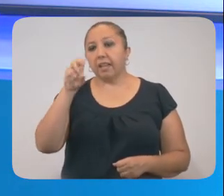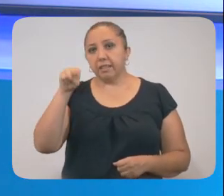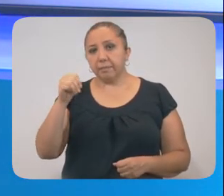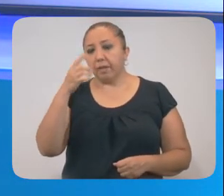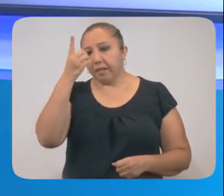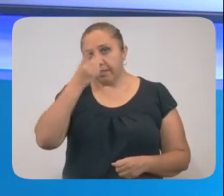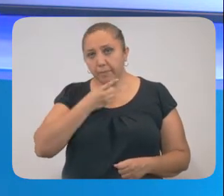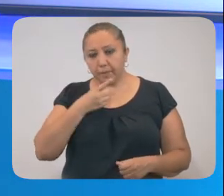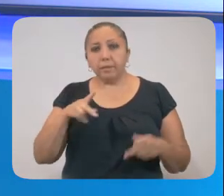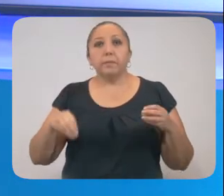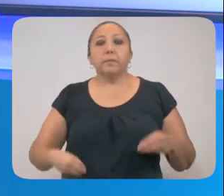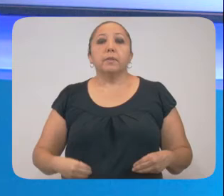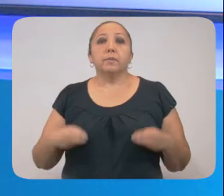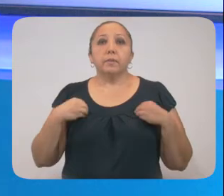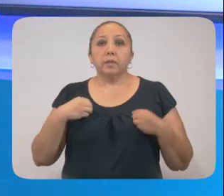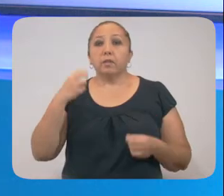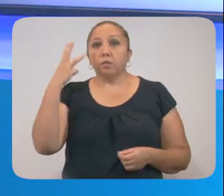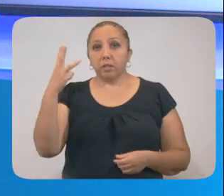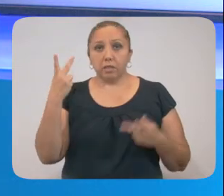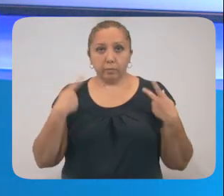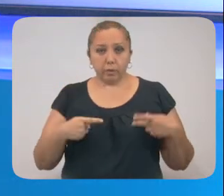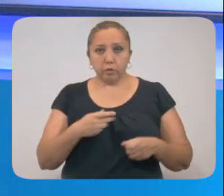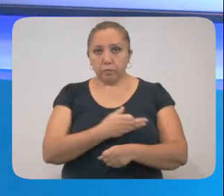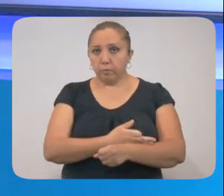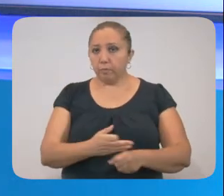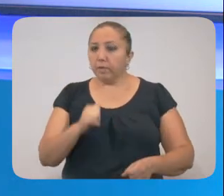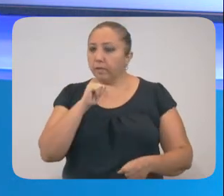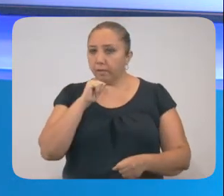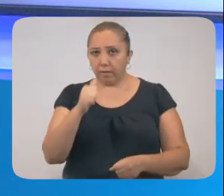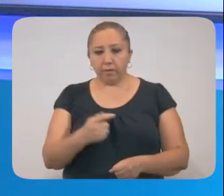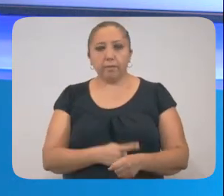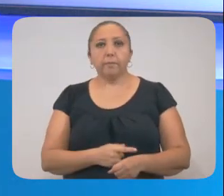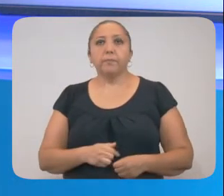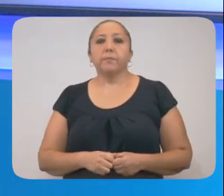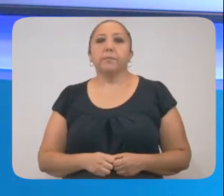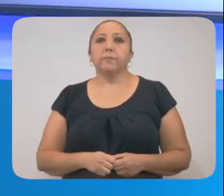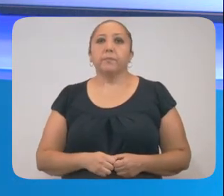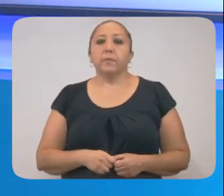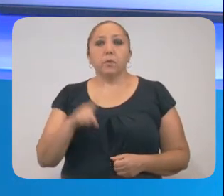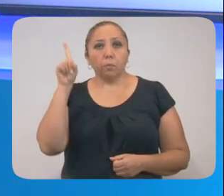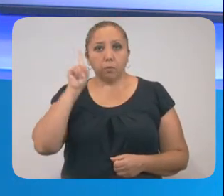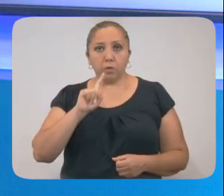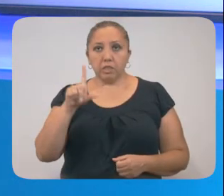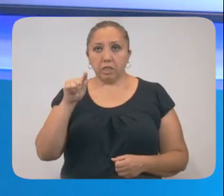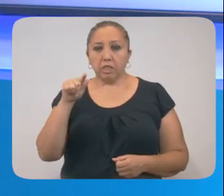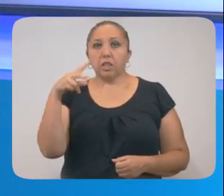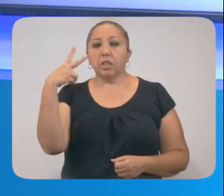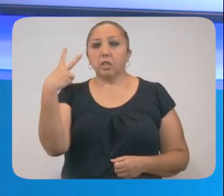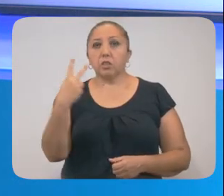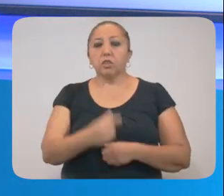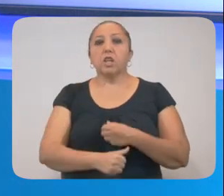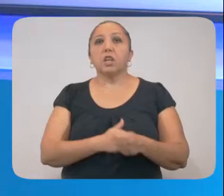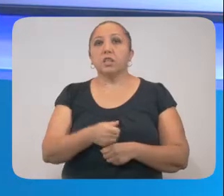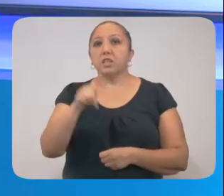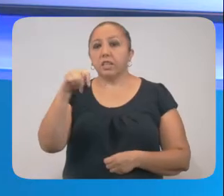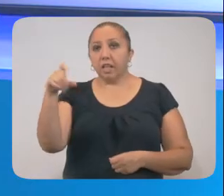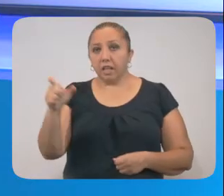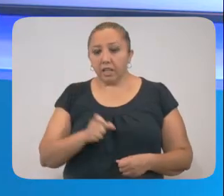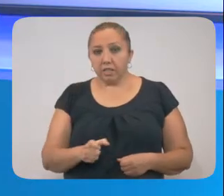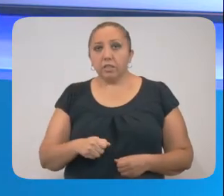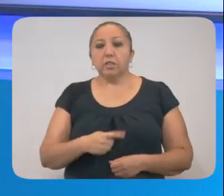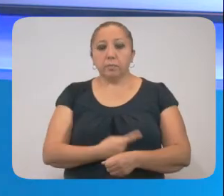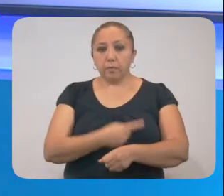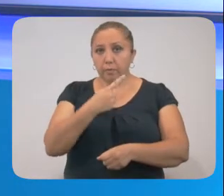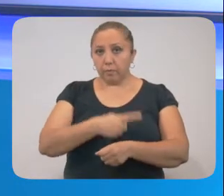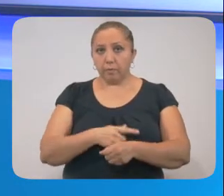diabetes. La paciente convivía con 3 contactos, los cuales se reportan sin síntomas. Una mujer, de 72 años, de Ticach, con hipertensión,